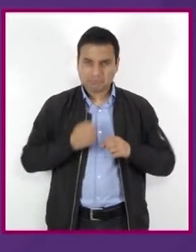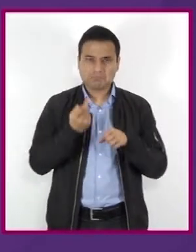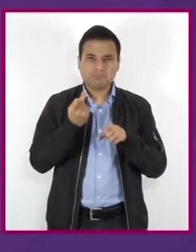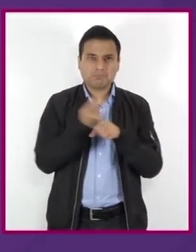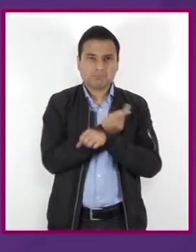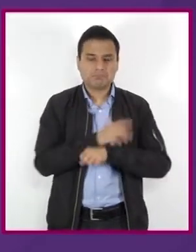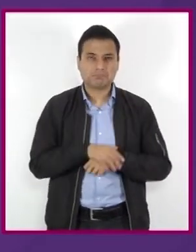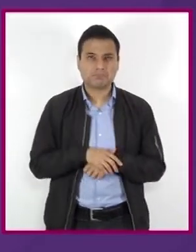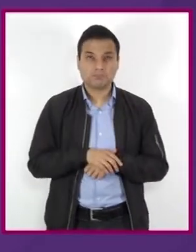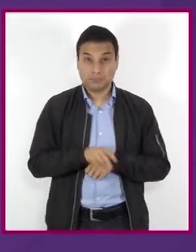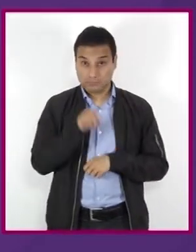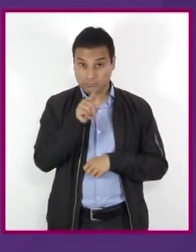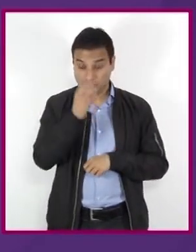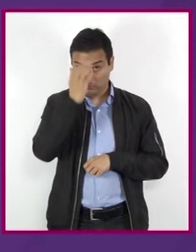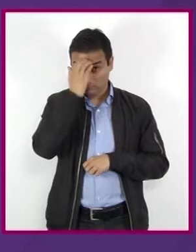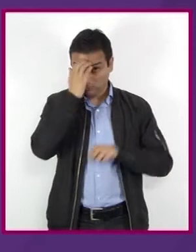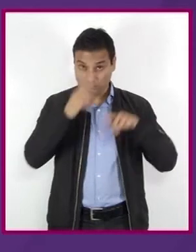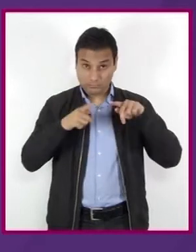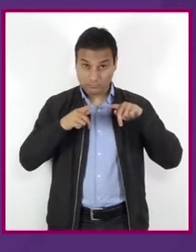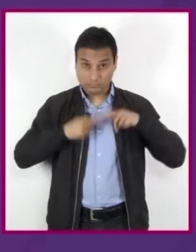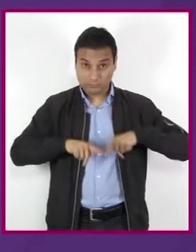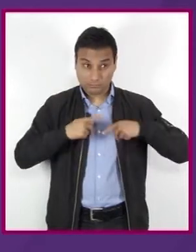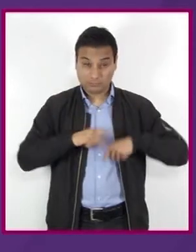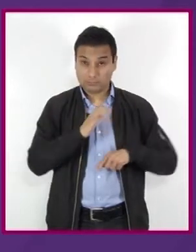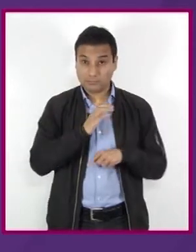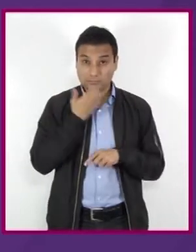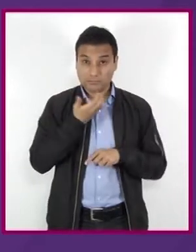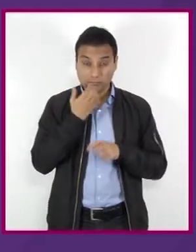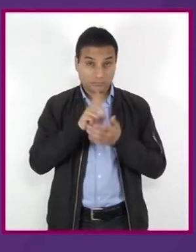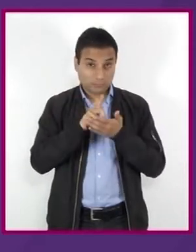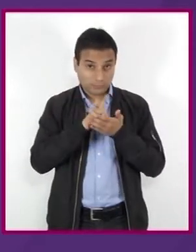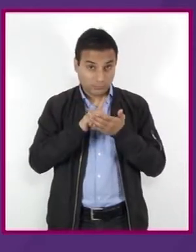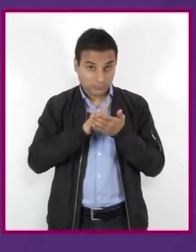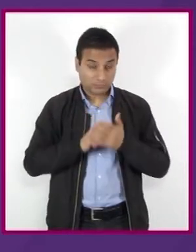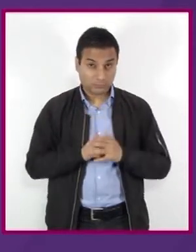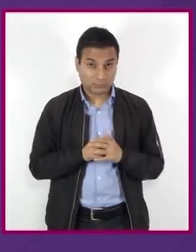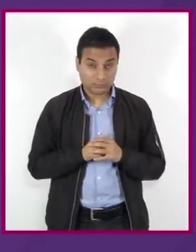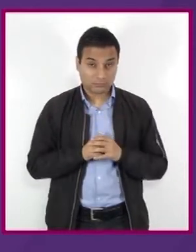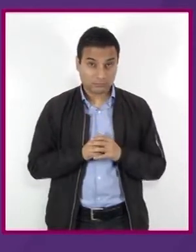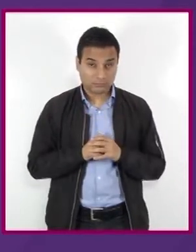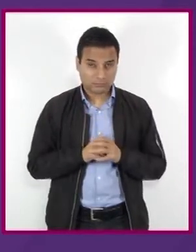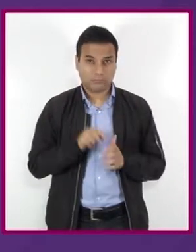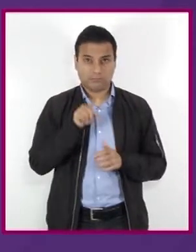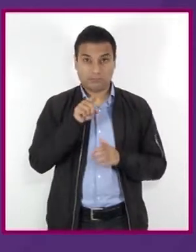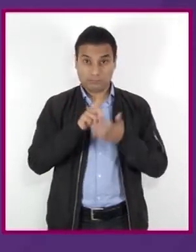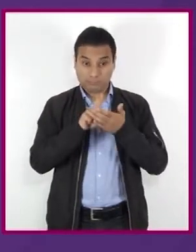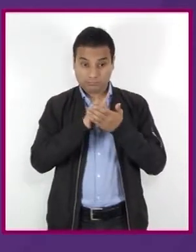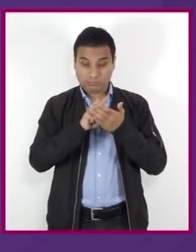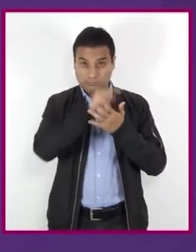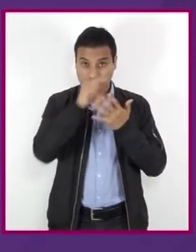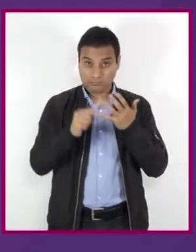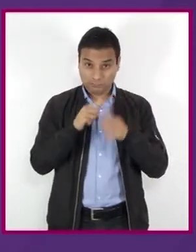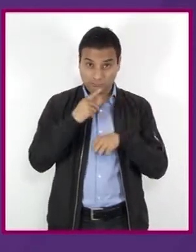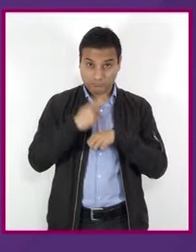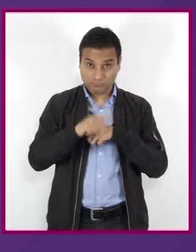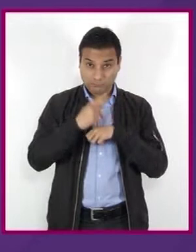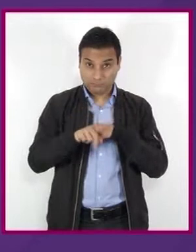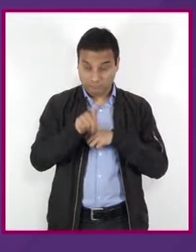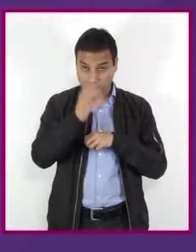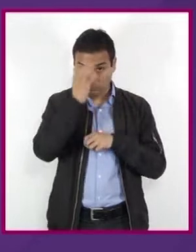¿Conocen a alguien que las consuma o las haya consumido? ¿Saben de los riesgos a la salud que causan?